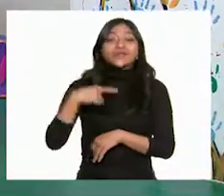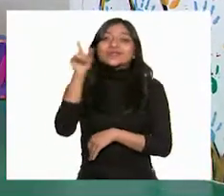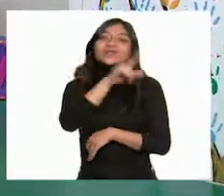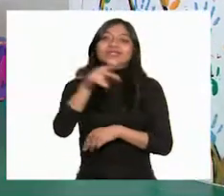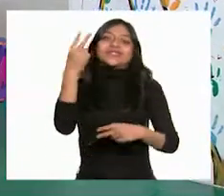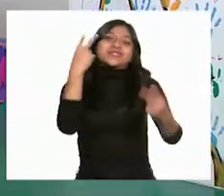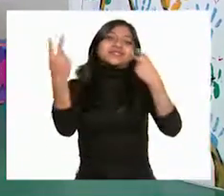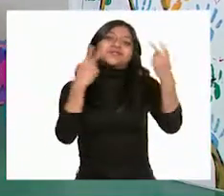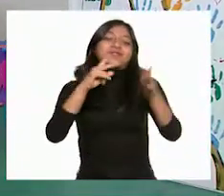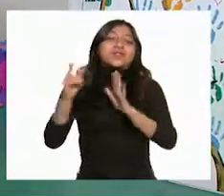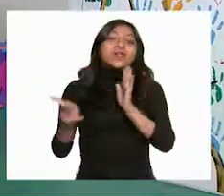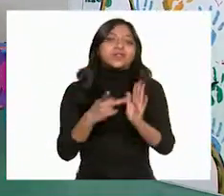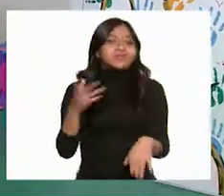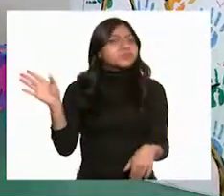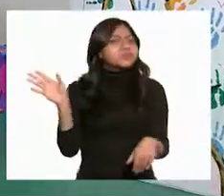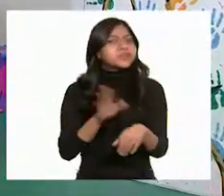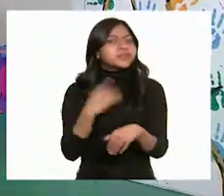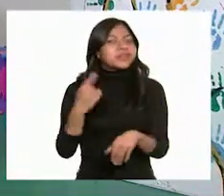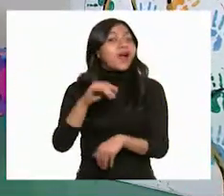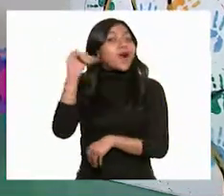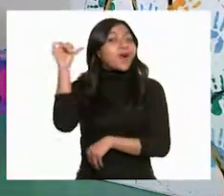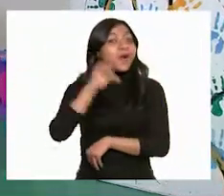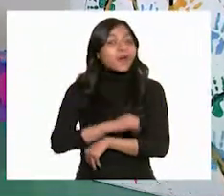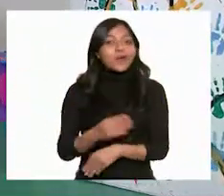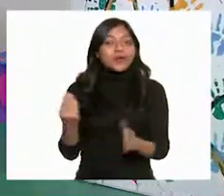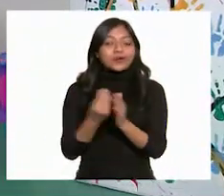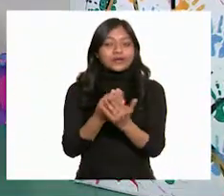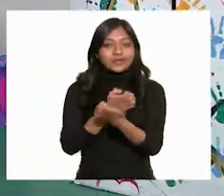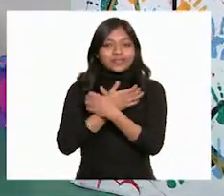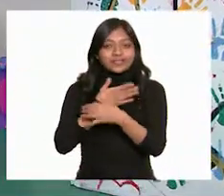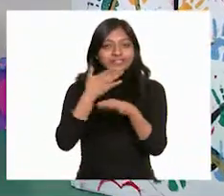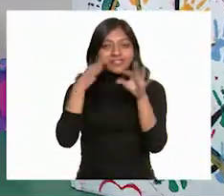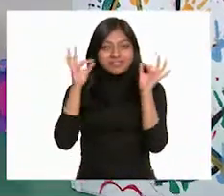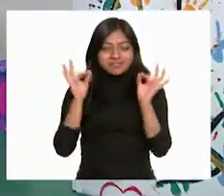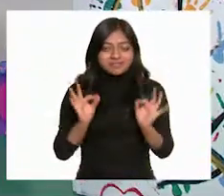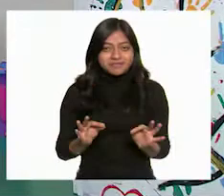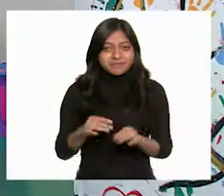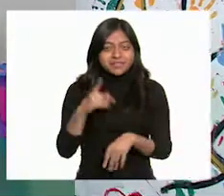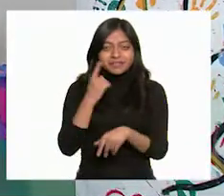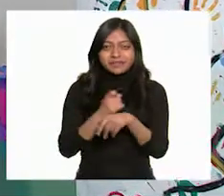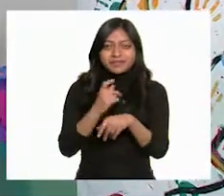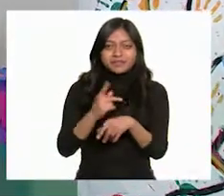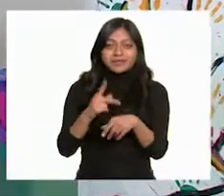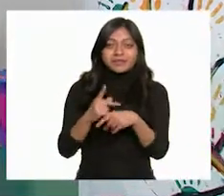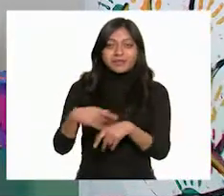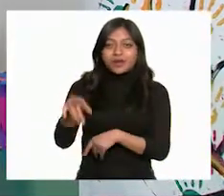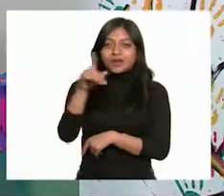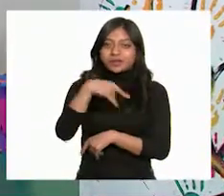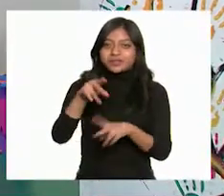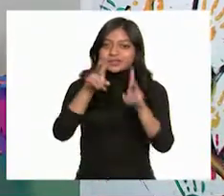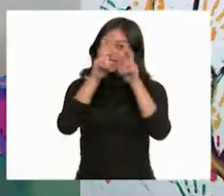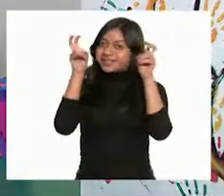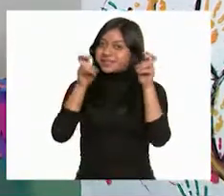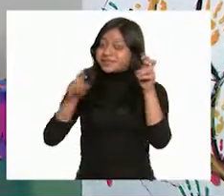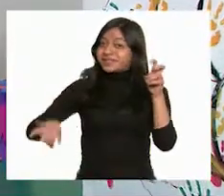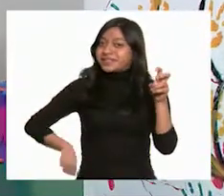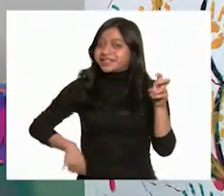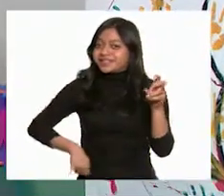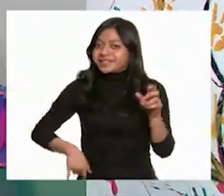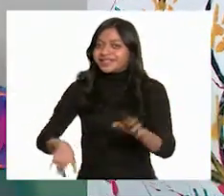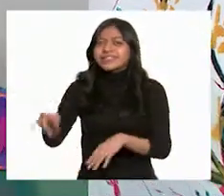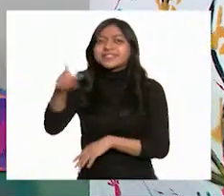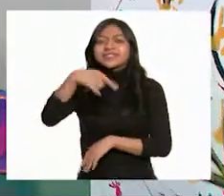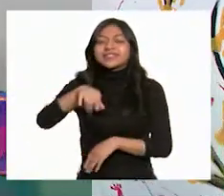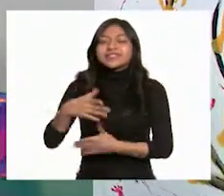nos acompañen el día de hoy porque en la clase de formación cívica y ética de primer grado veremos un tema interesantísimo. Y para eso